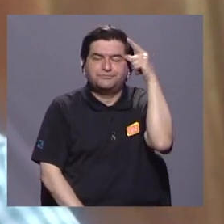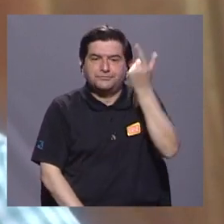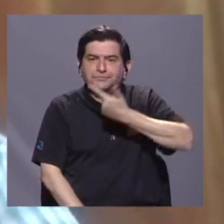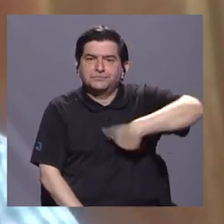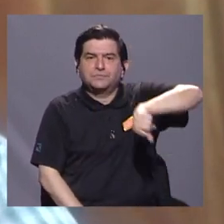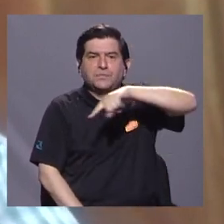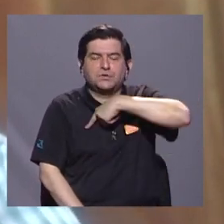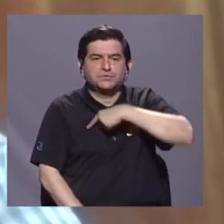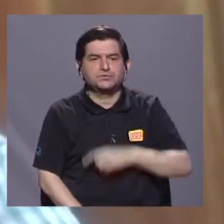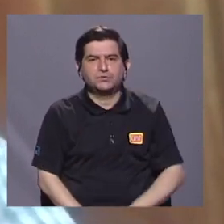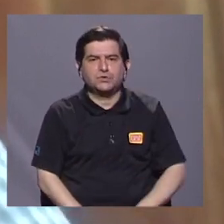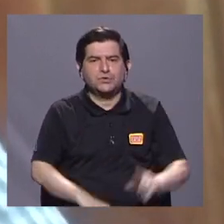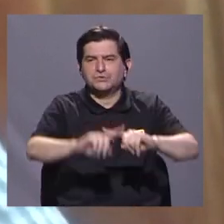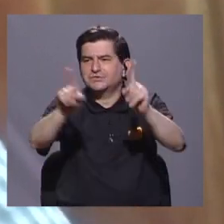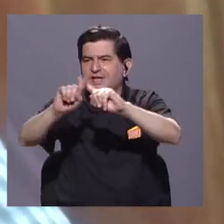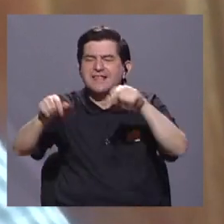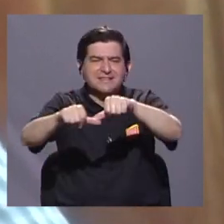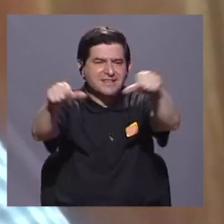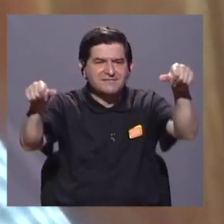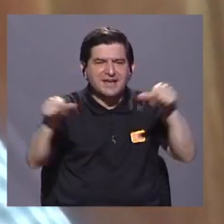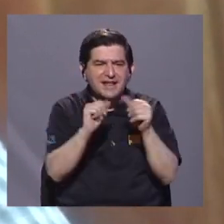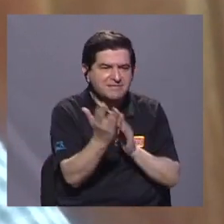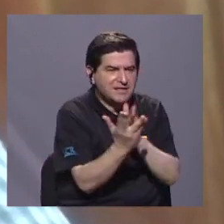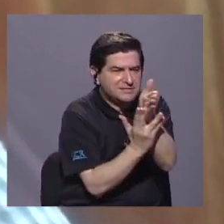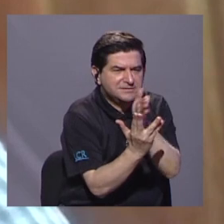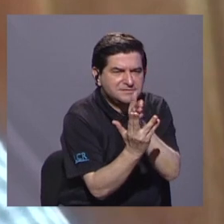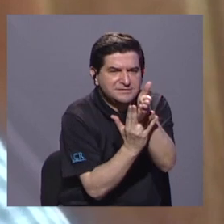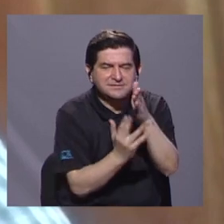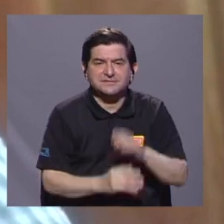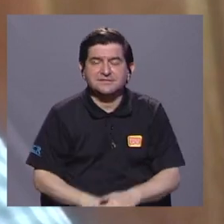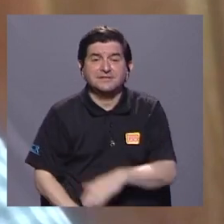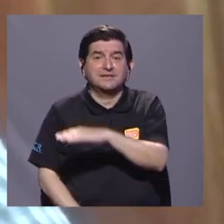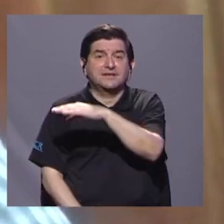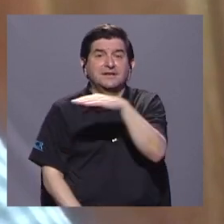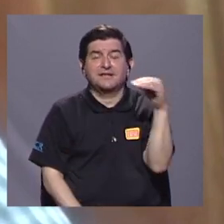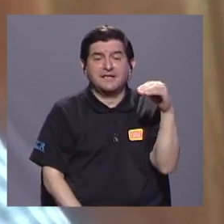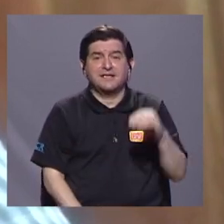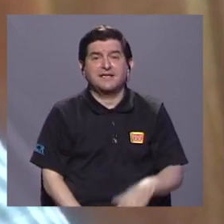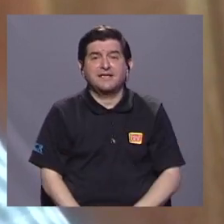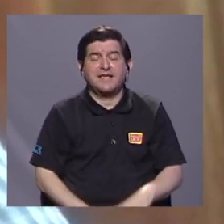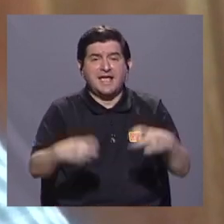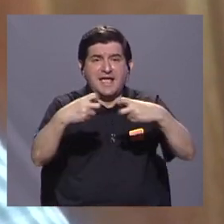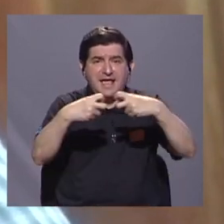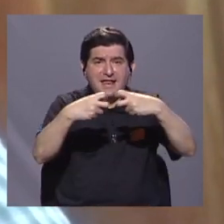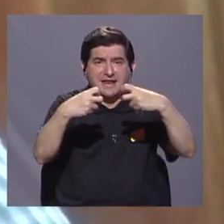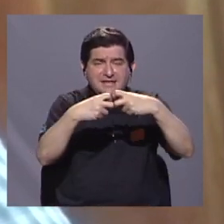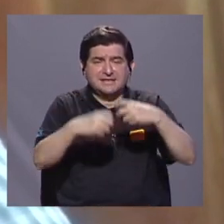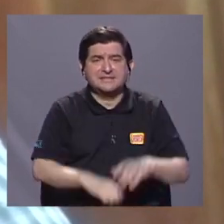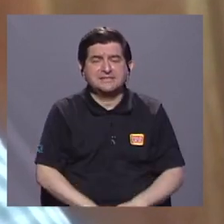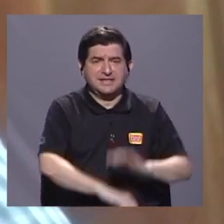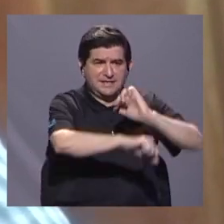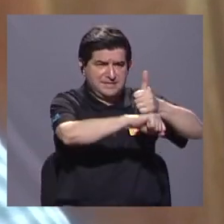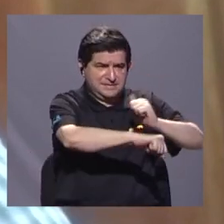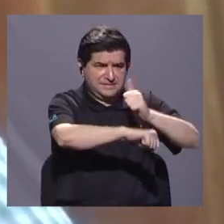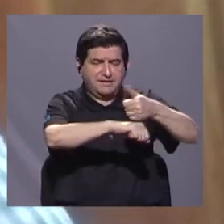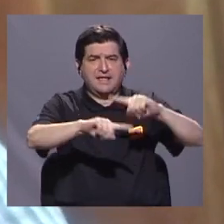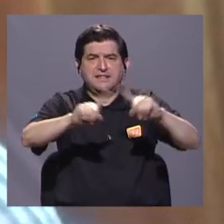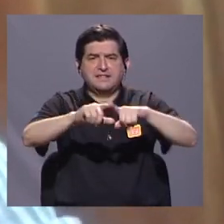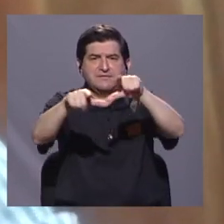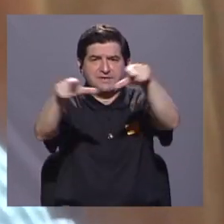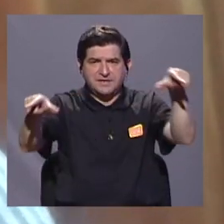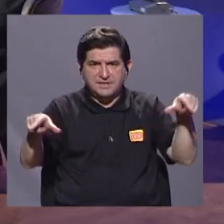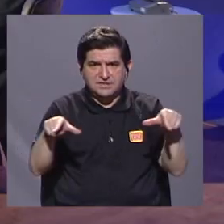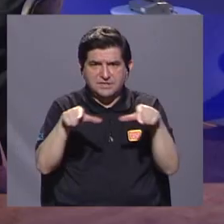ido incursionando en diferentes áreas y hemos llevado la electrificación a los diferentes lugares